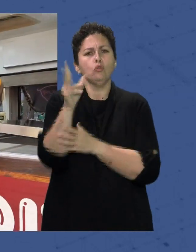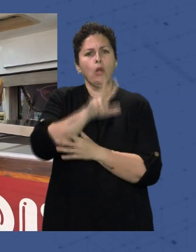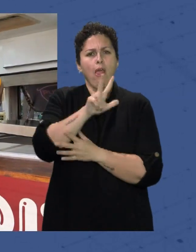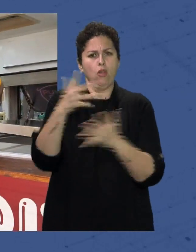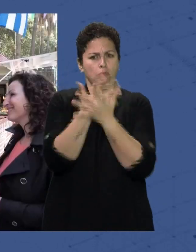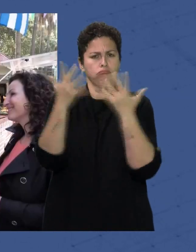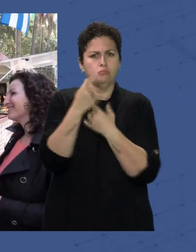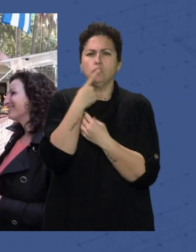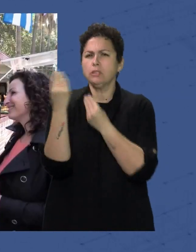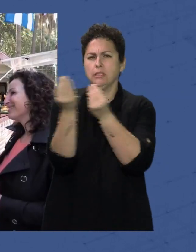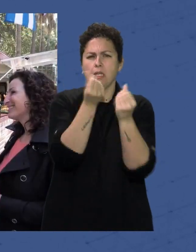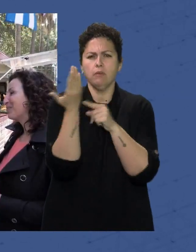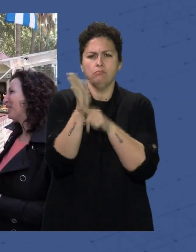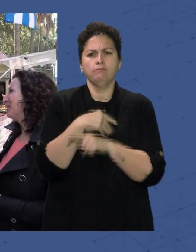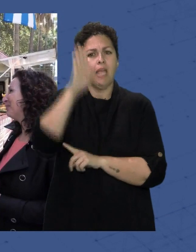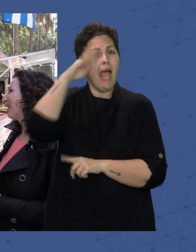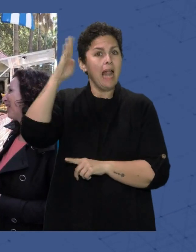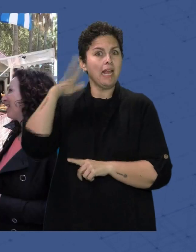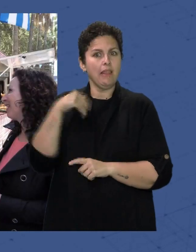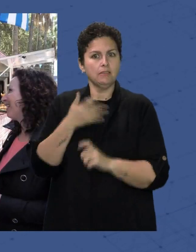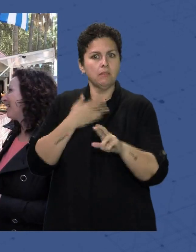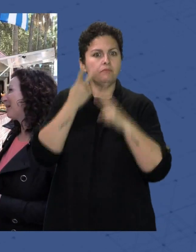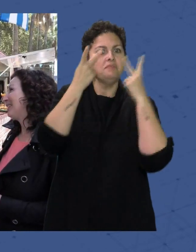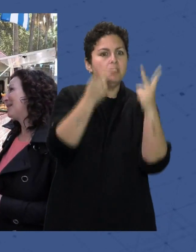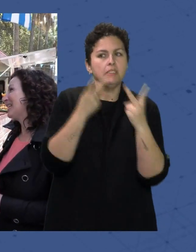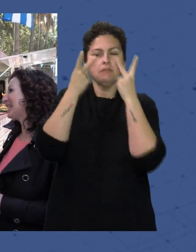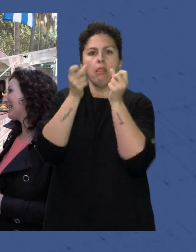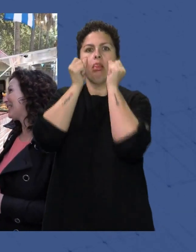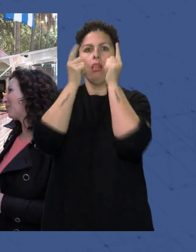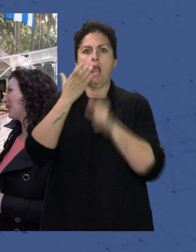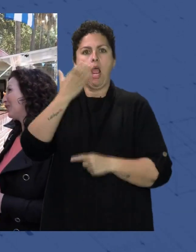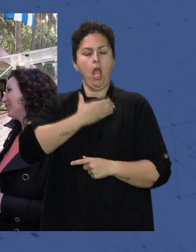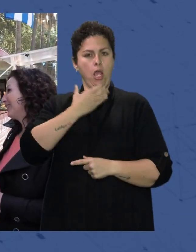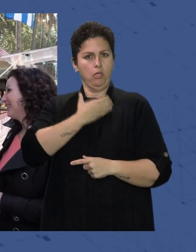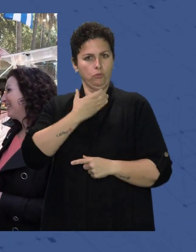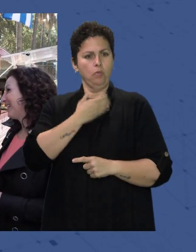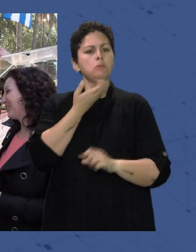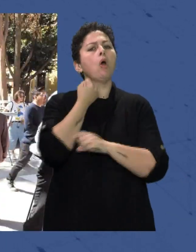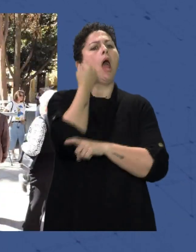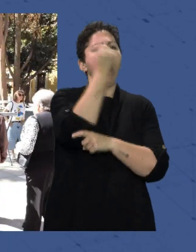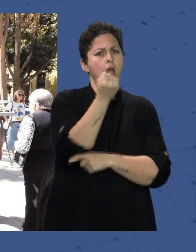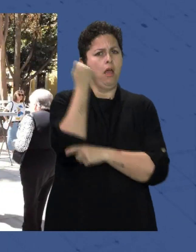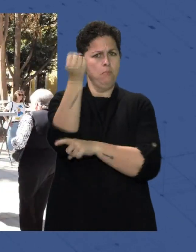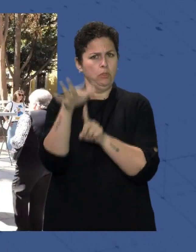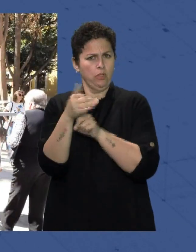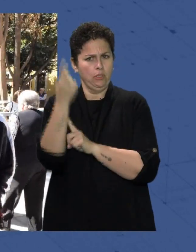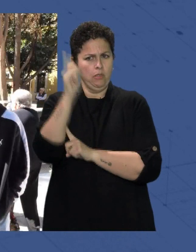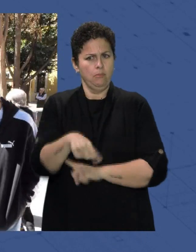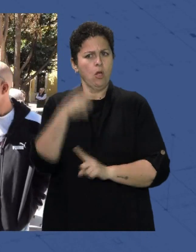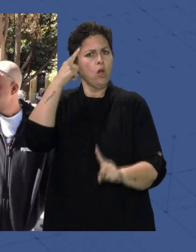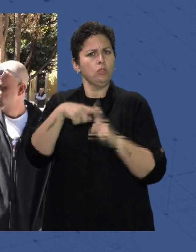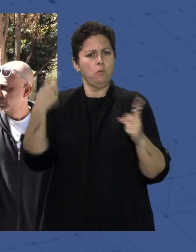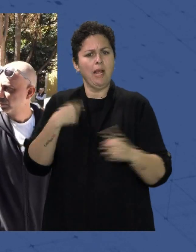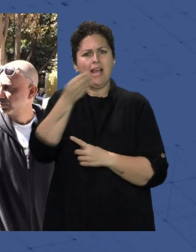exposición de sabor. La alcaldesa ha reconocido durante su visita que el ayuntamiento apoya y seguirá haciéndolo este tipo de iniciativas que ponen en valor la